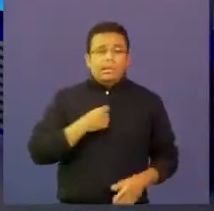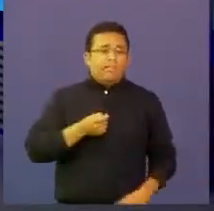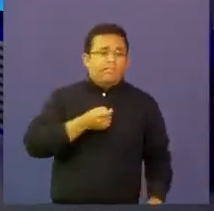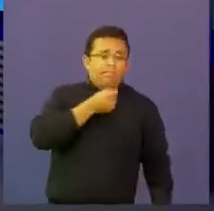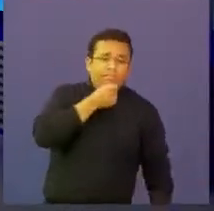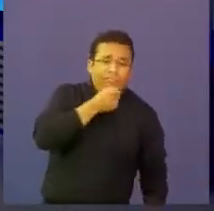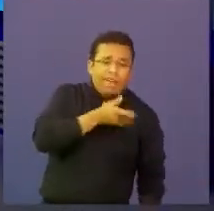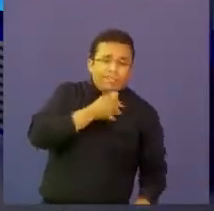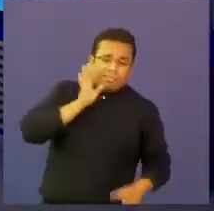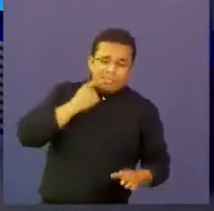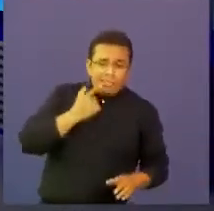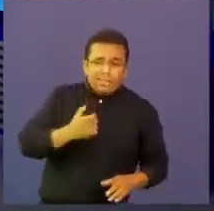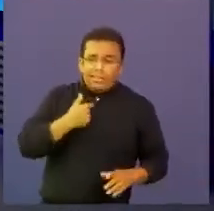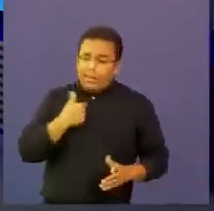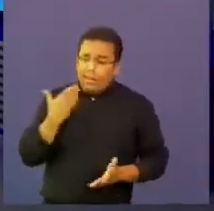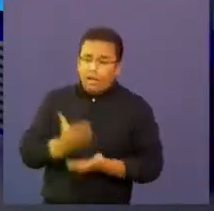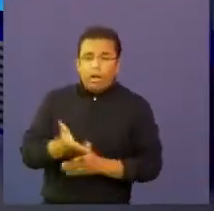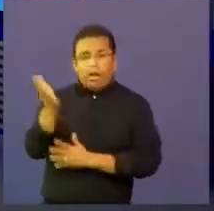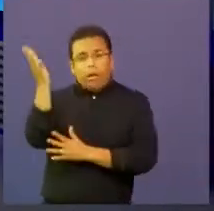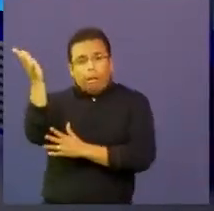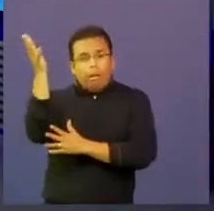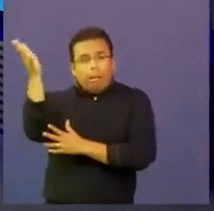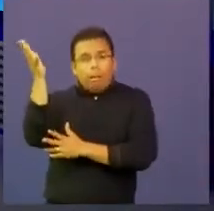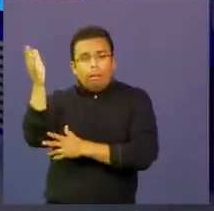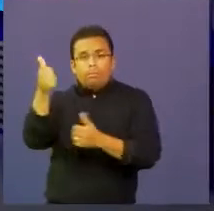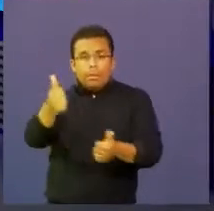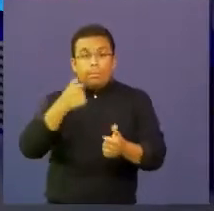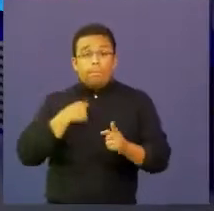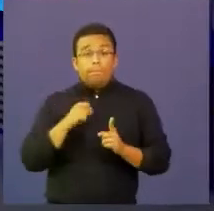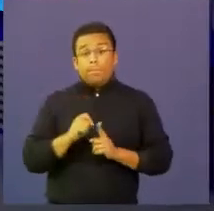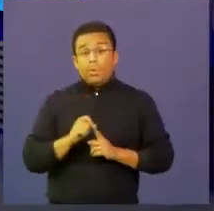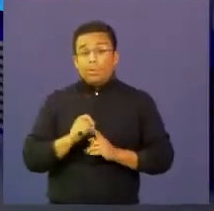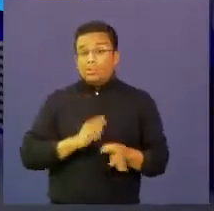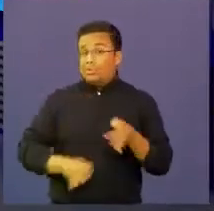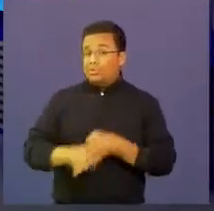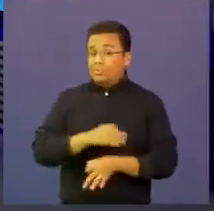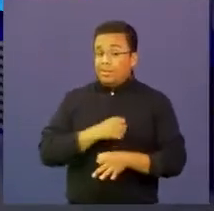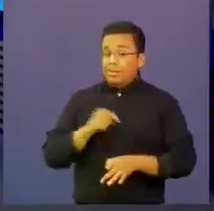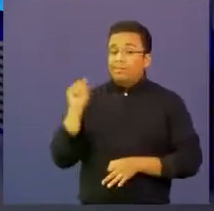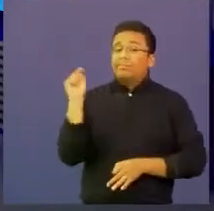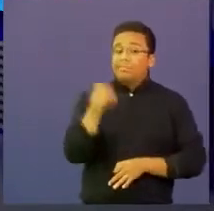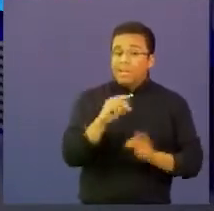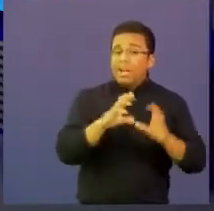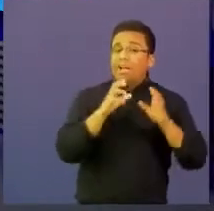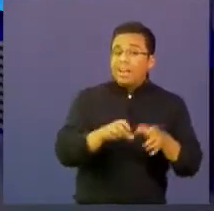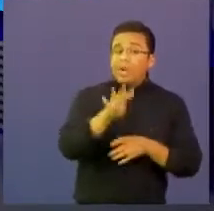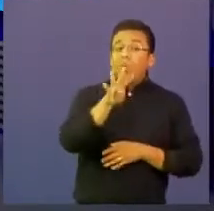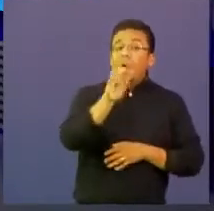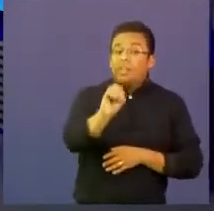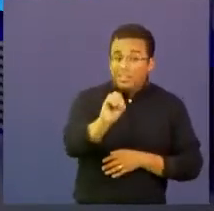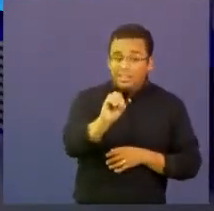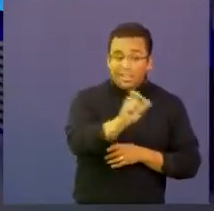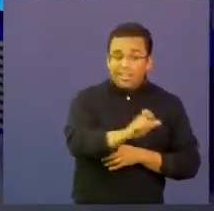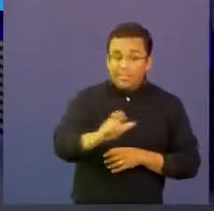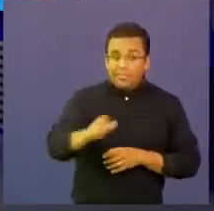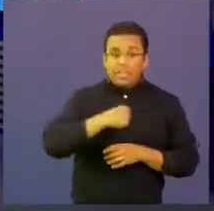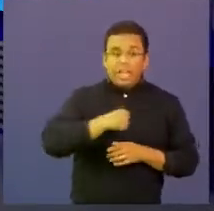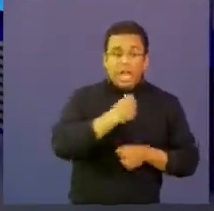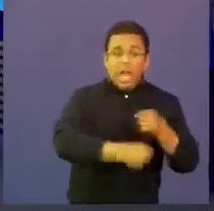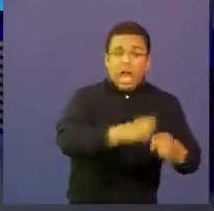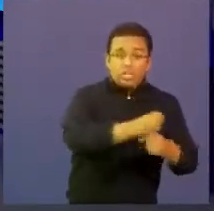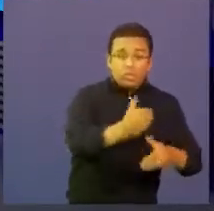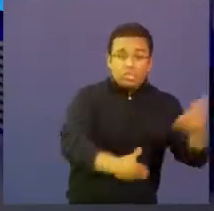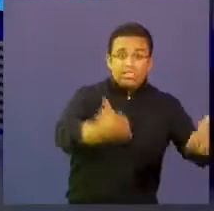fácil pero cuando uno llega a un aula con 40 chicos de diferentes edades pero y de